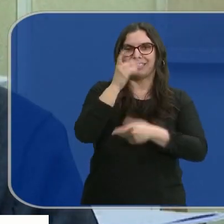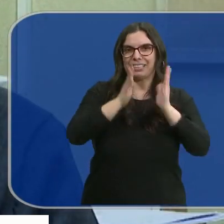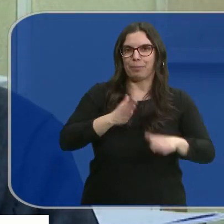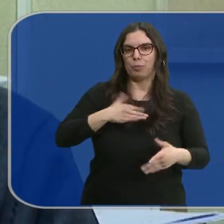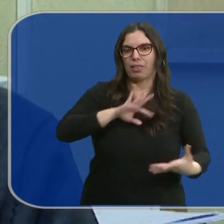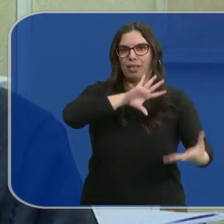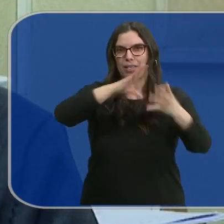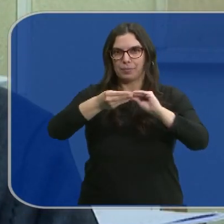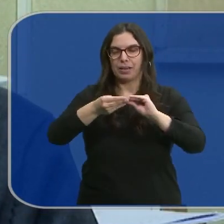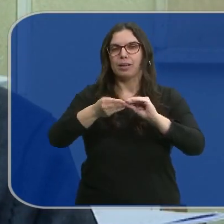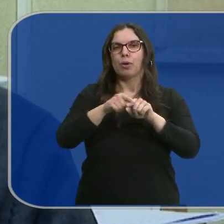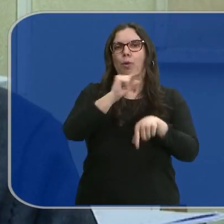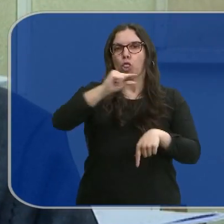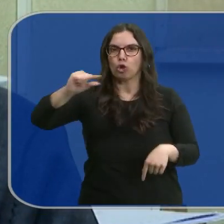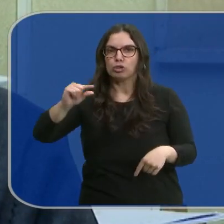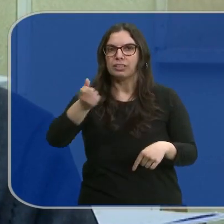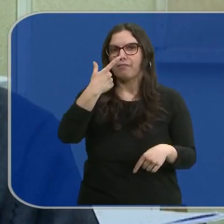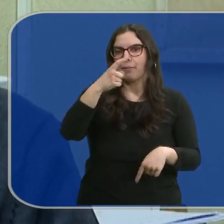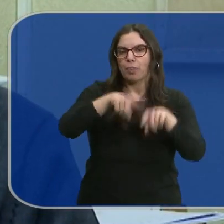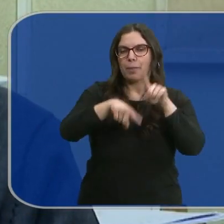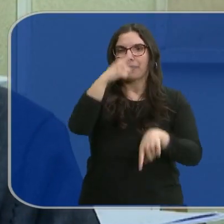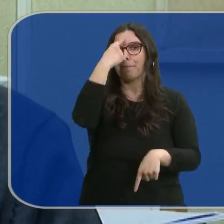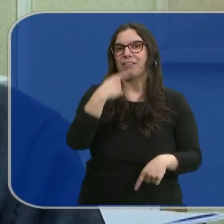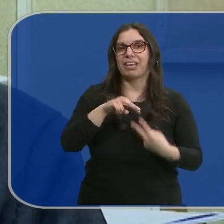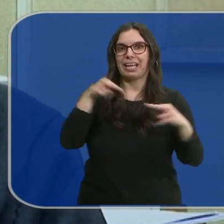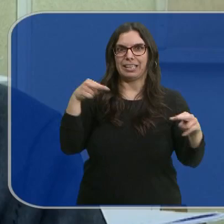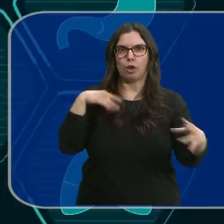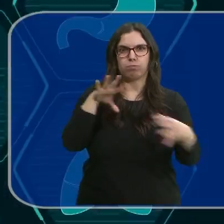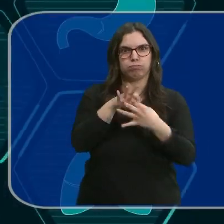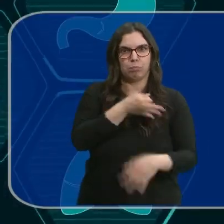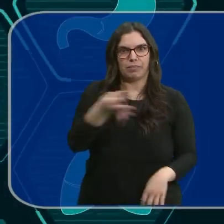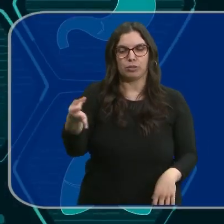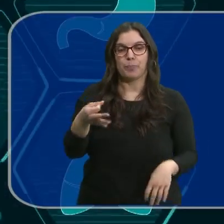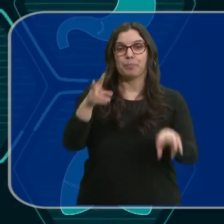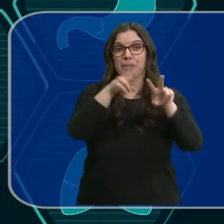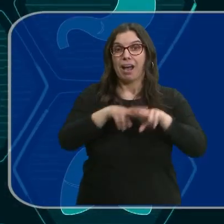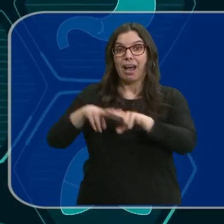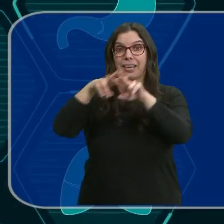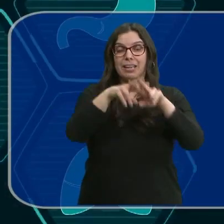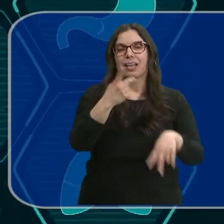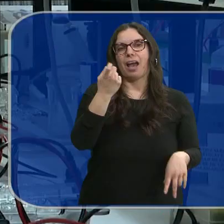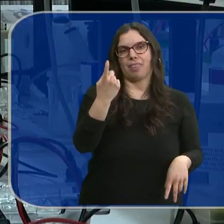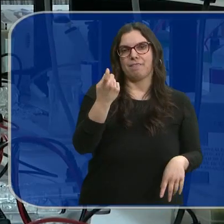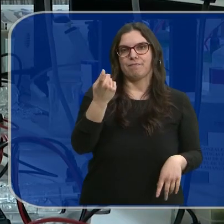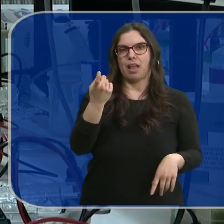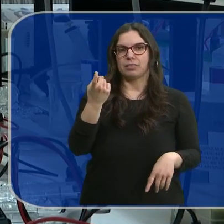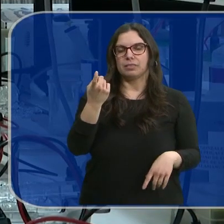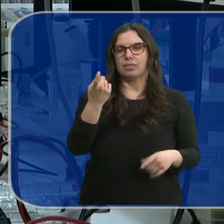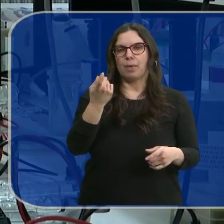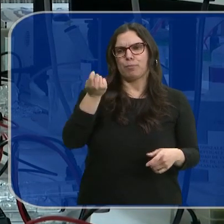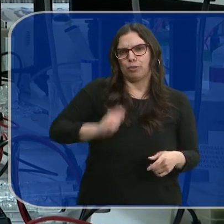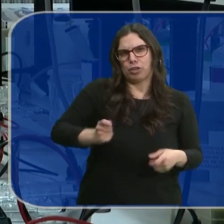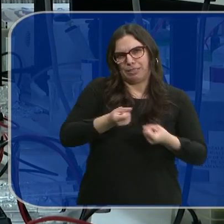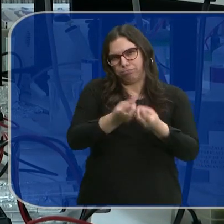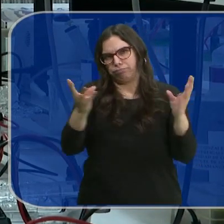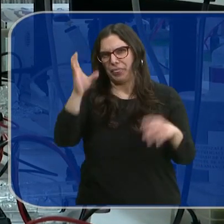Nos permite ajustar las dosis de los fármacos en función del perfil genético de las personas. Su análisis requiere la participación de cientos de